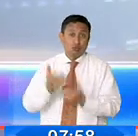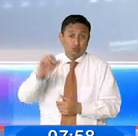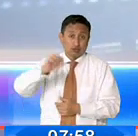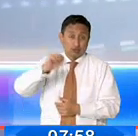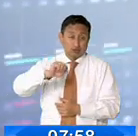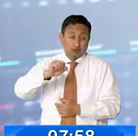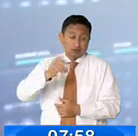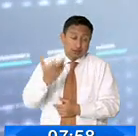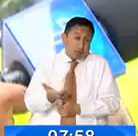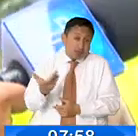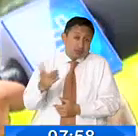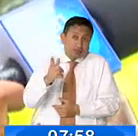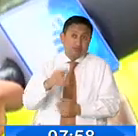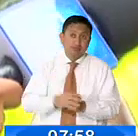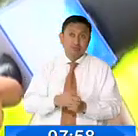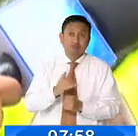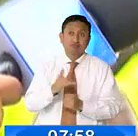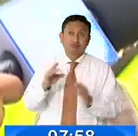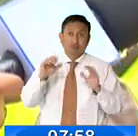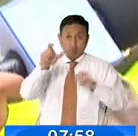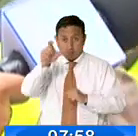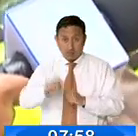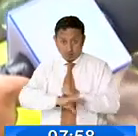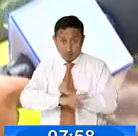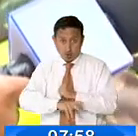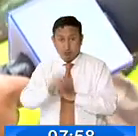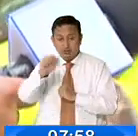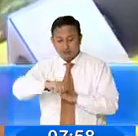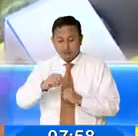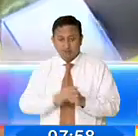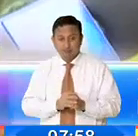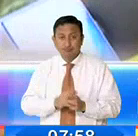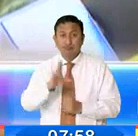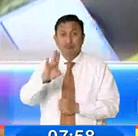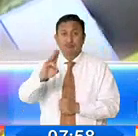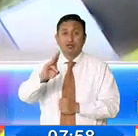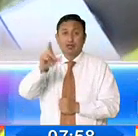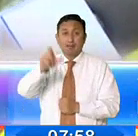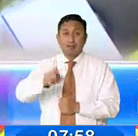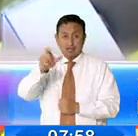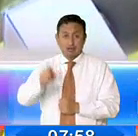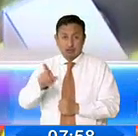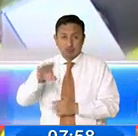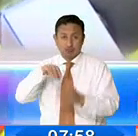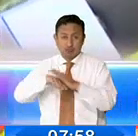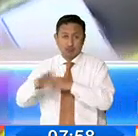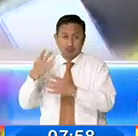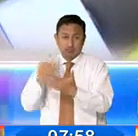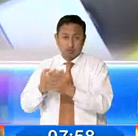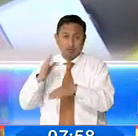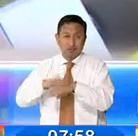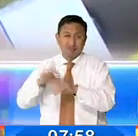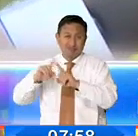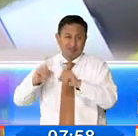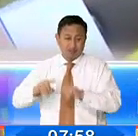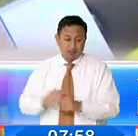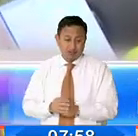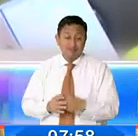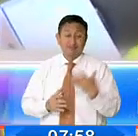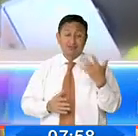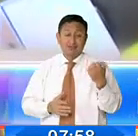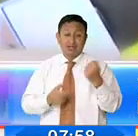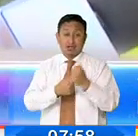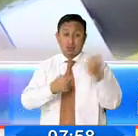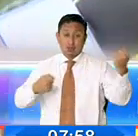habido, de acuerdo a las redes sociales, robo a personas. Existen siete personas detenidas en los operativos por diferentes causas. Se encontró 15 armas